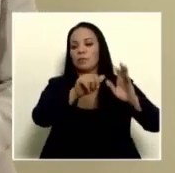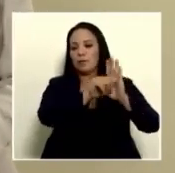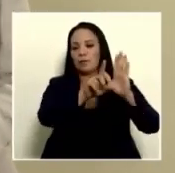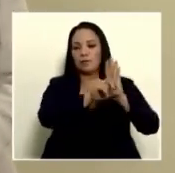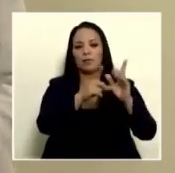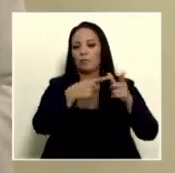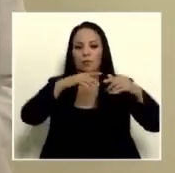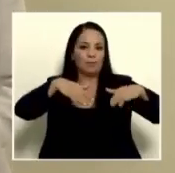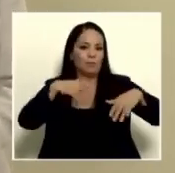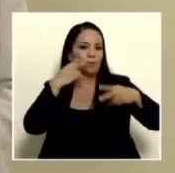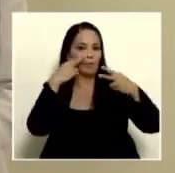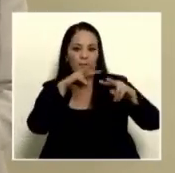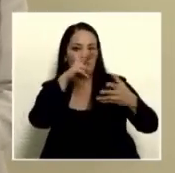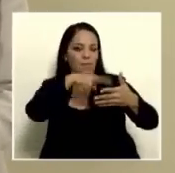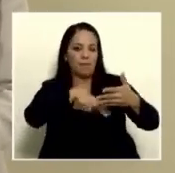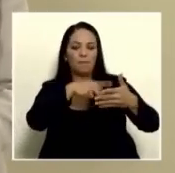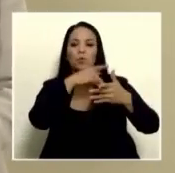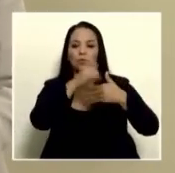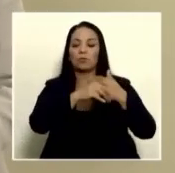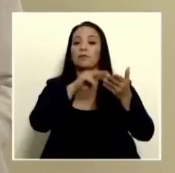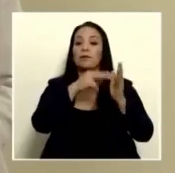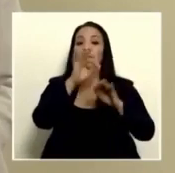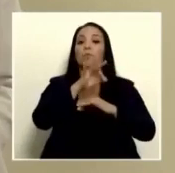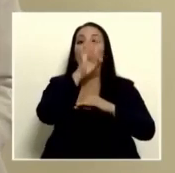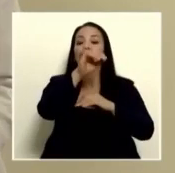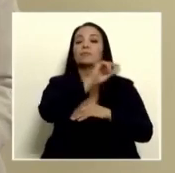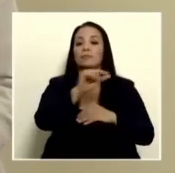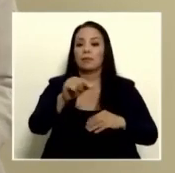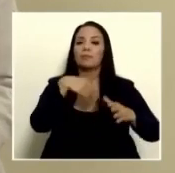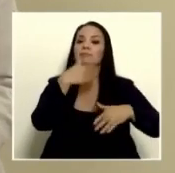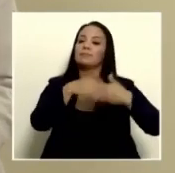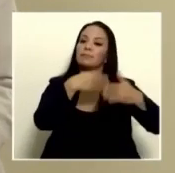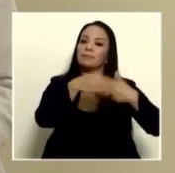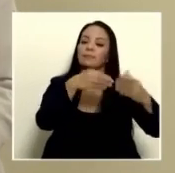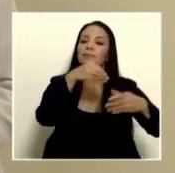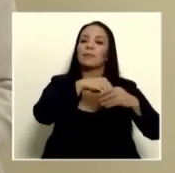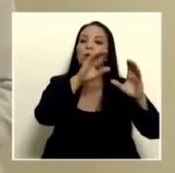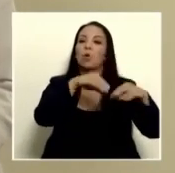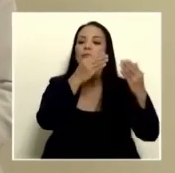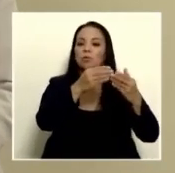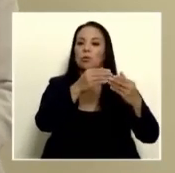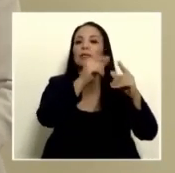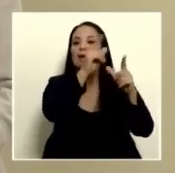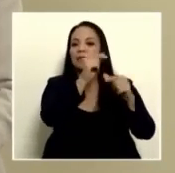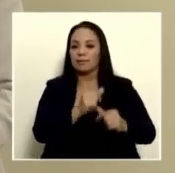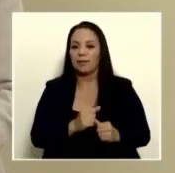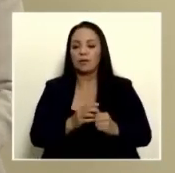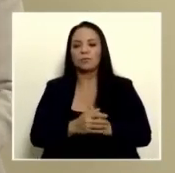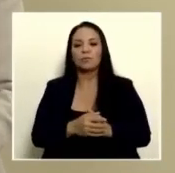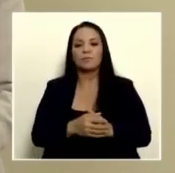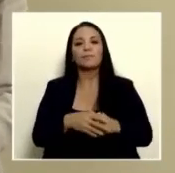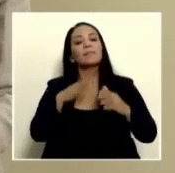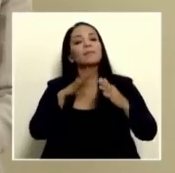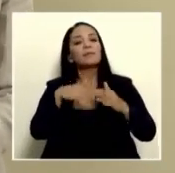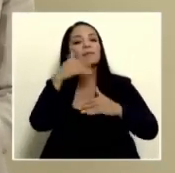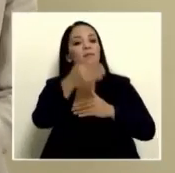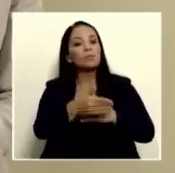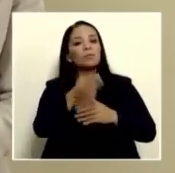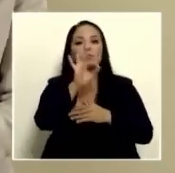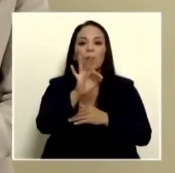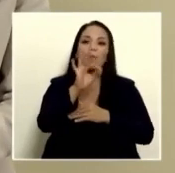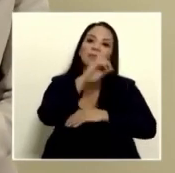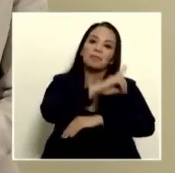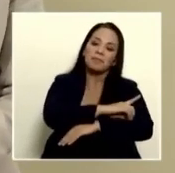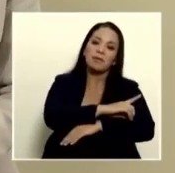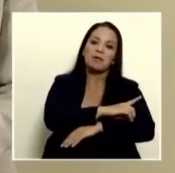no se ha visto el proyecto nos quedaría la próxima semana para que siga avanzando en la comisión de hacendarios para luego más o menos unos 9